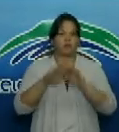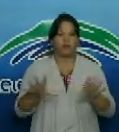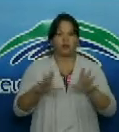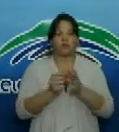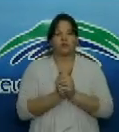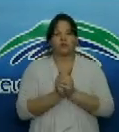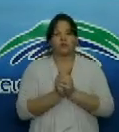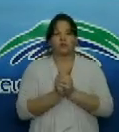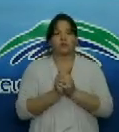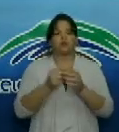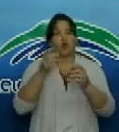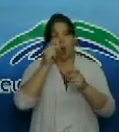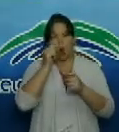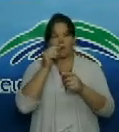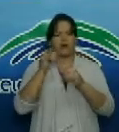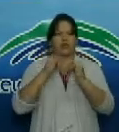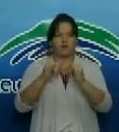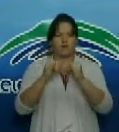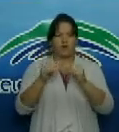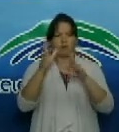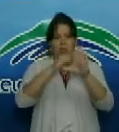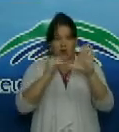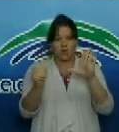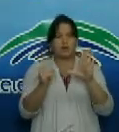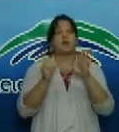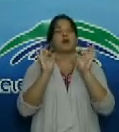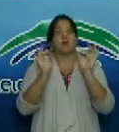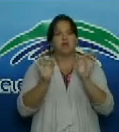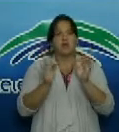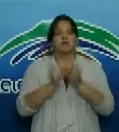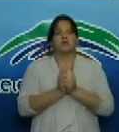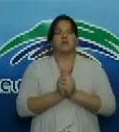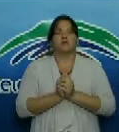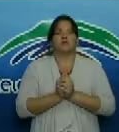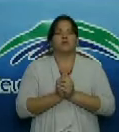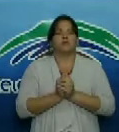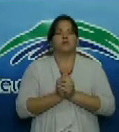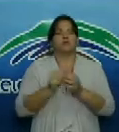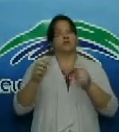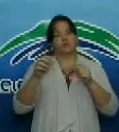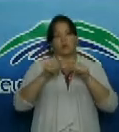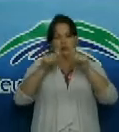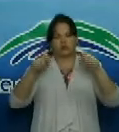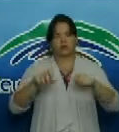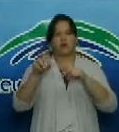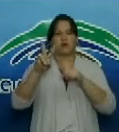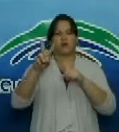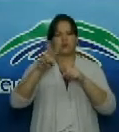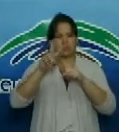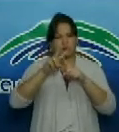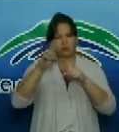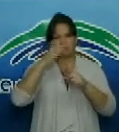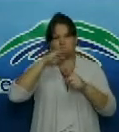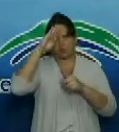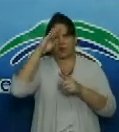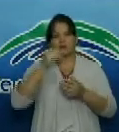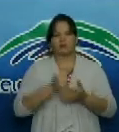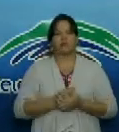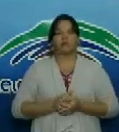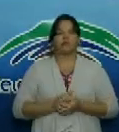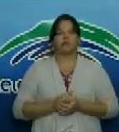desde Jibara Holguín Carlos Vicedo y Alfredo Claro sistema informativo de la televisión cubana